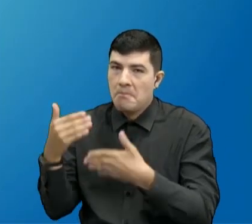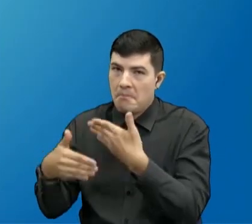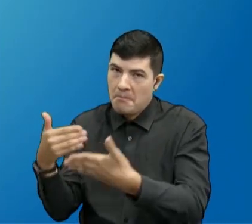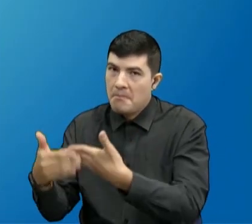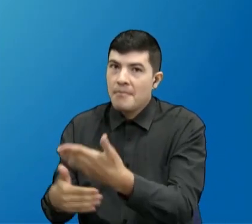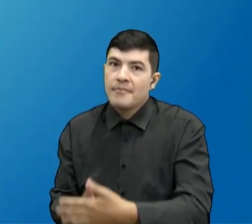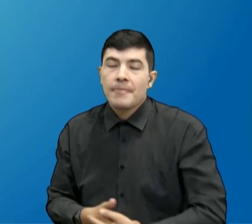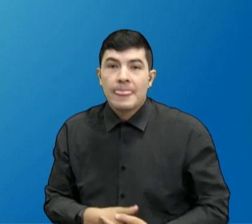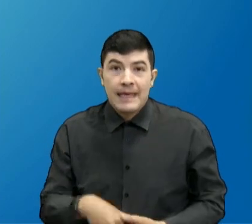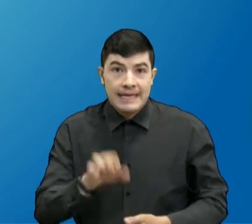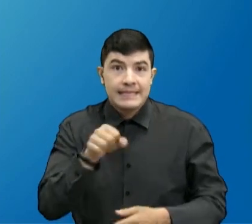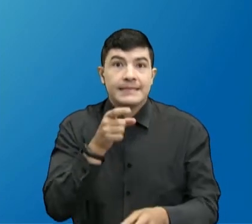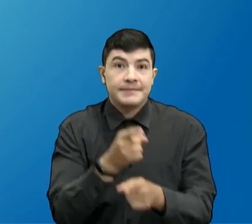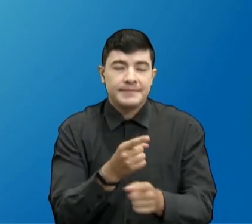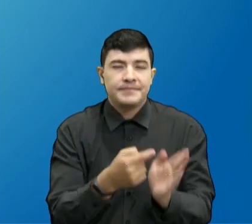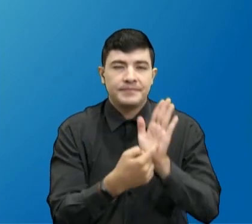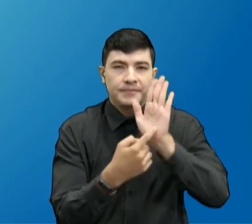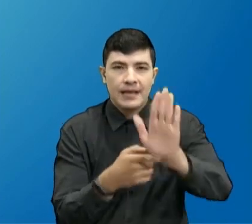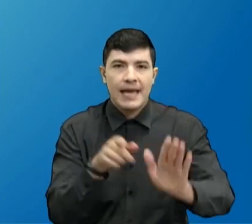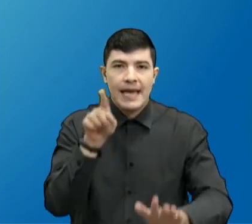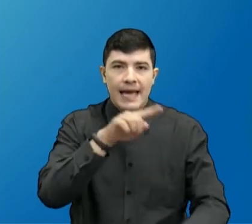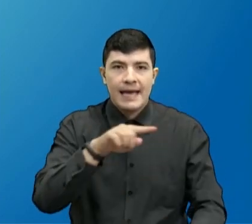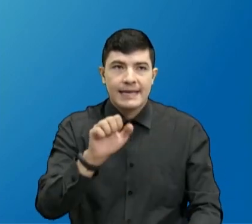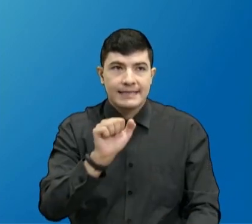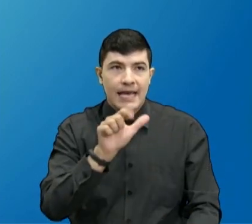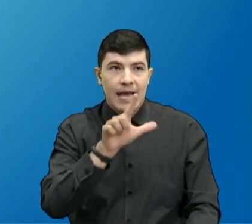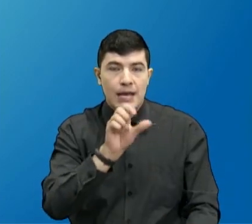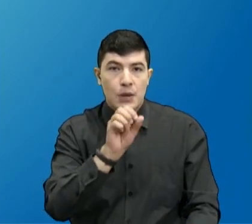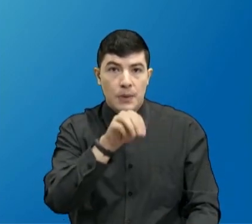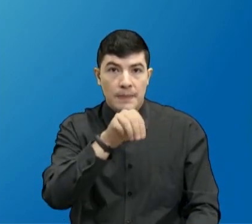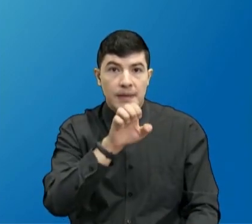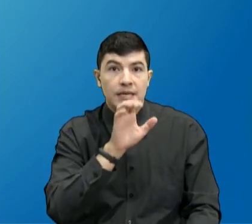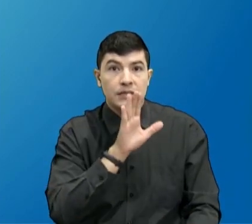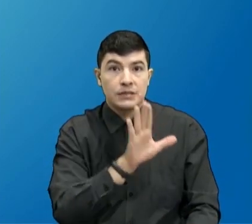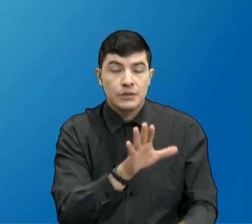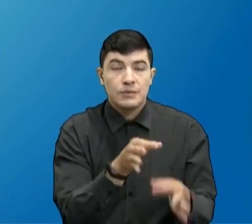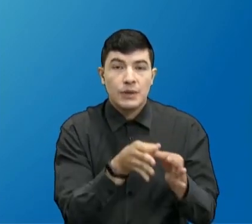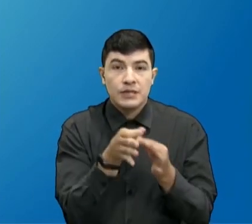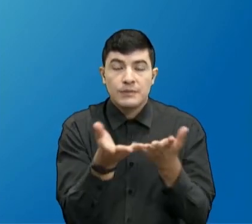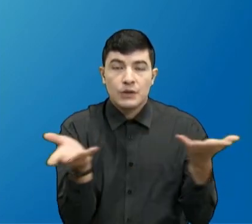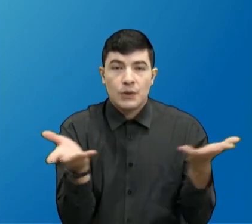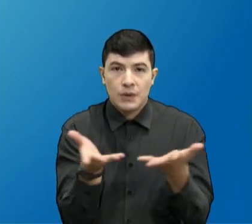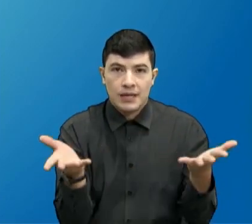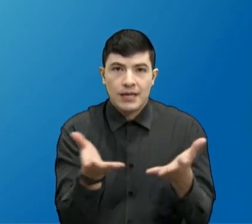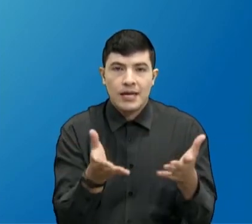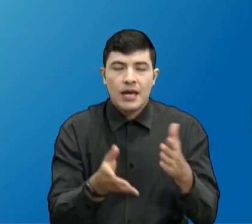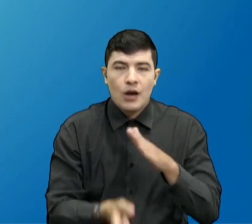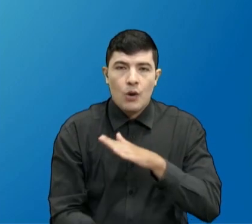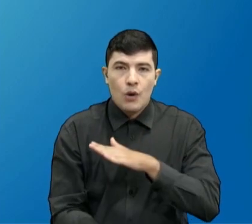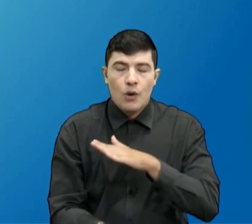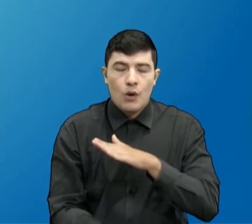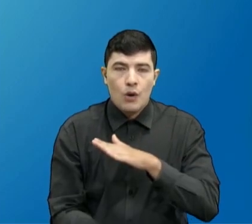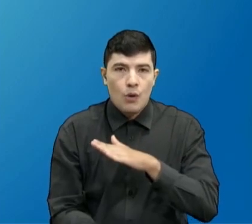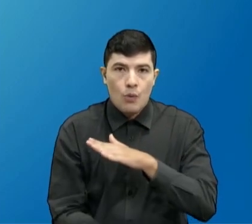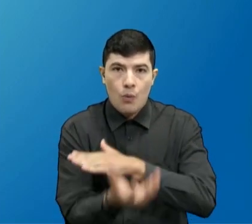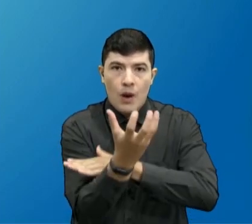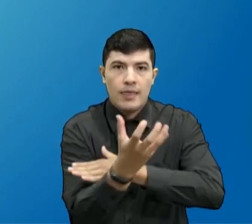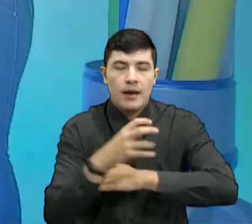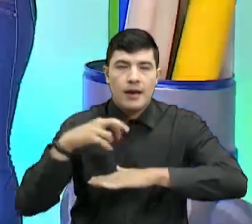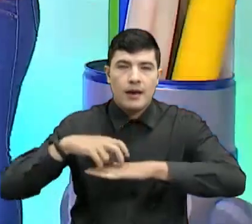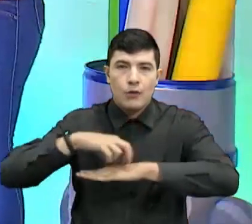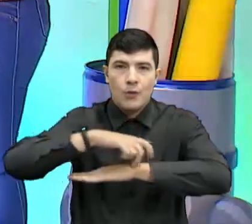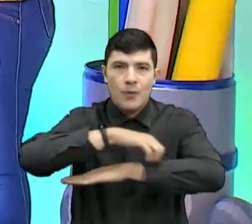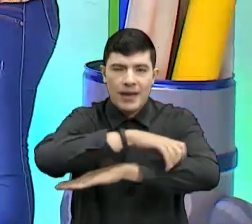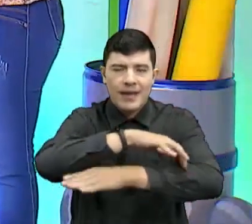tengo por aquí también a Salito, que nos saluda desde Guadalupe, Santander, una niña que todos los días